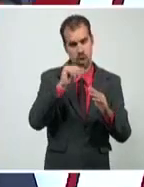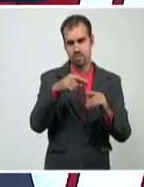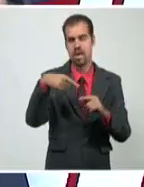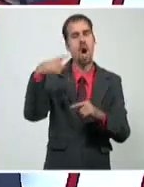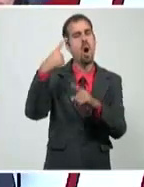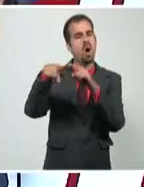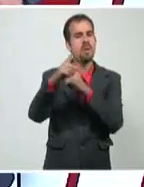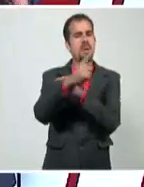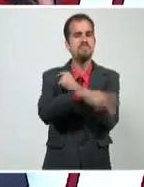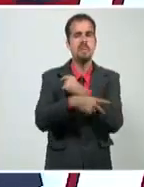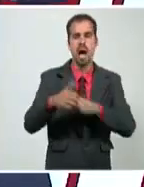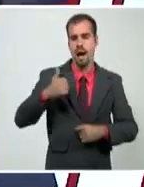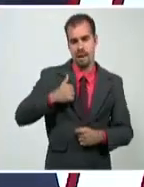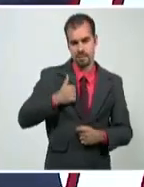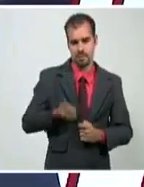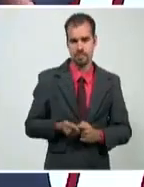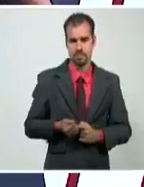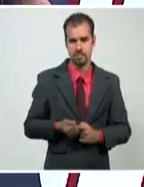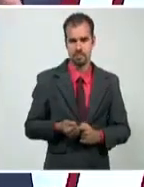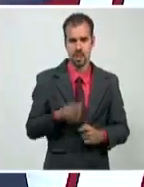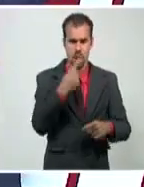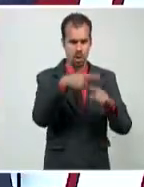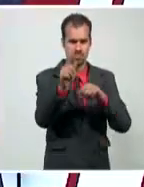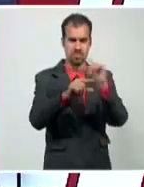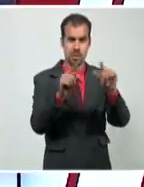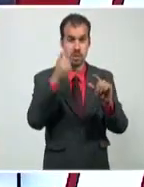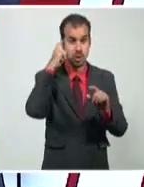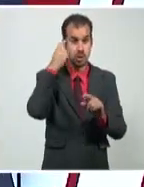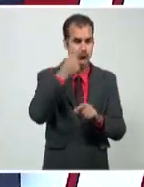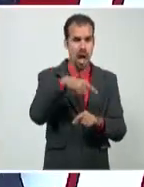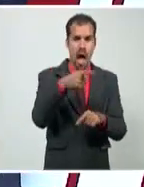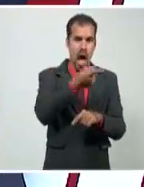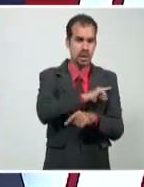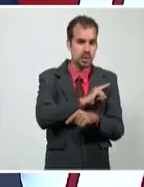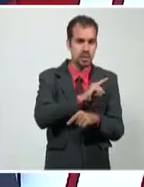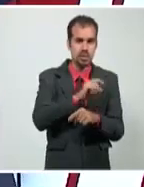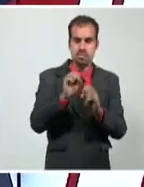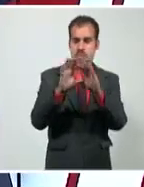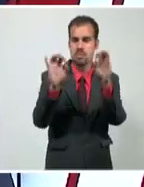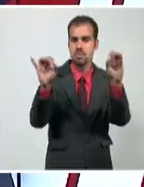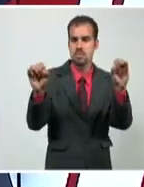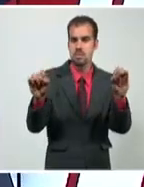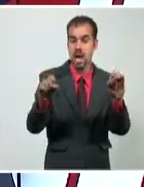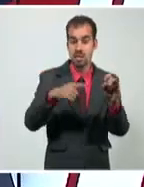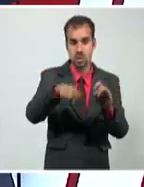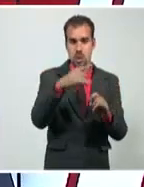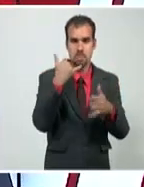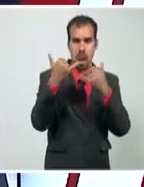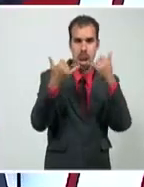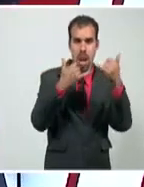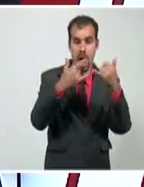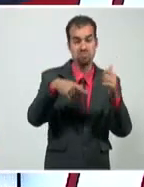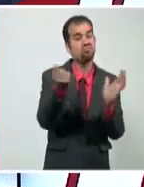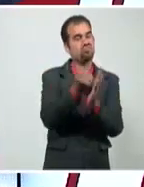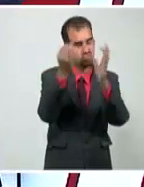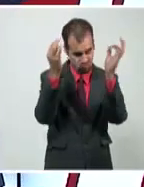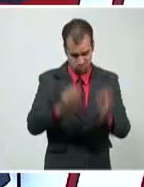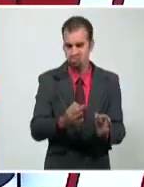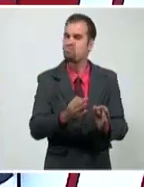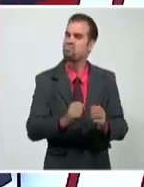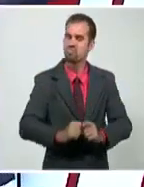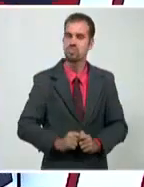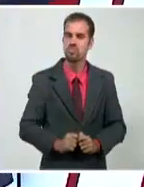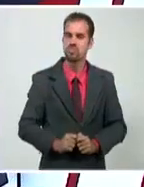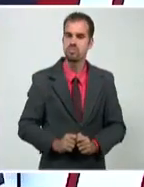preocupados por las imágenes que mostramos ayer de sus conversaciones y que confirman, es la verdad, confirman que efectivamente